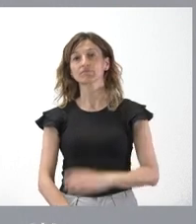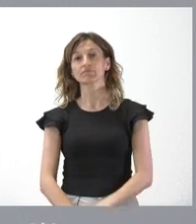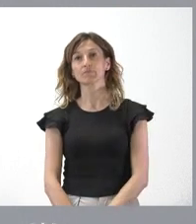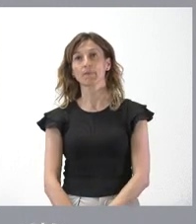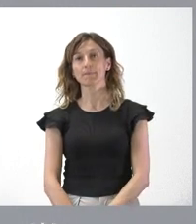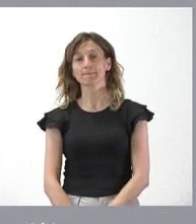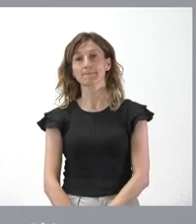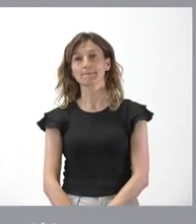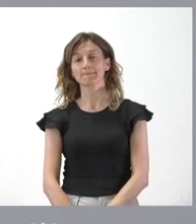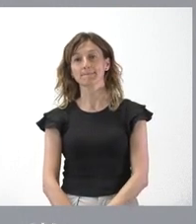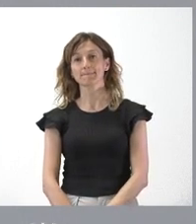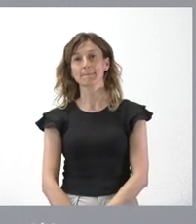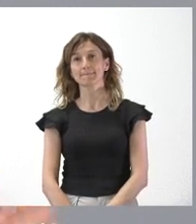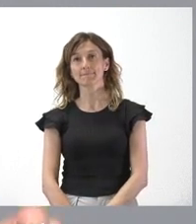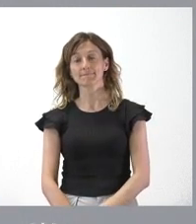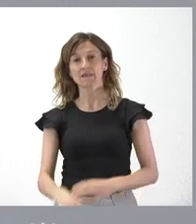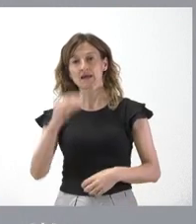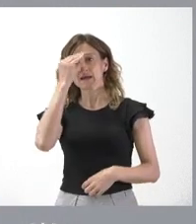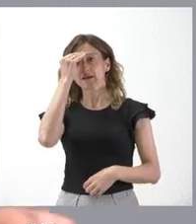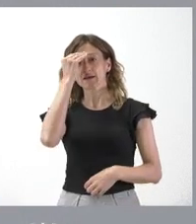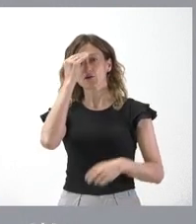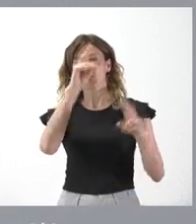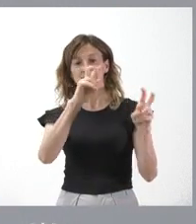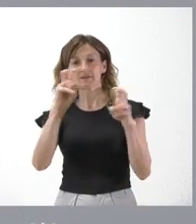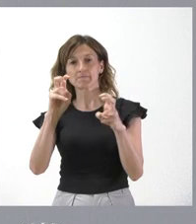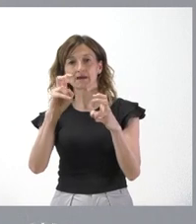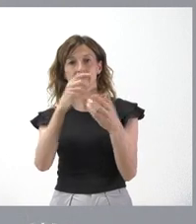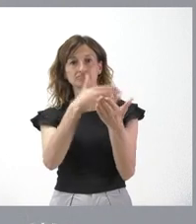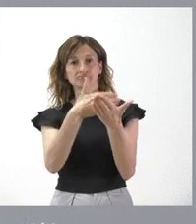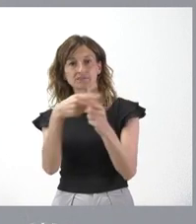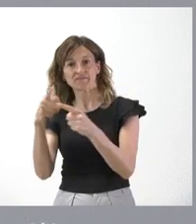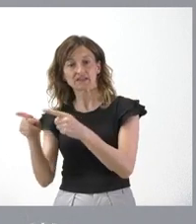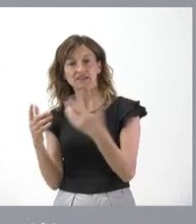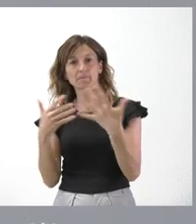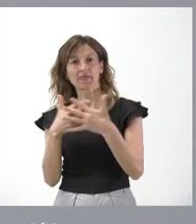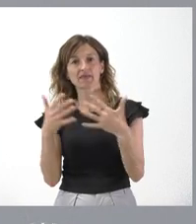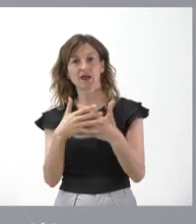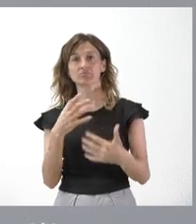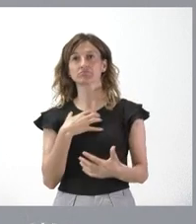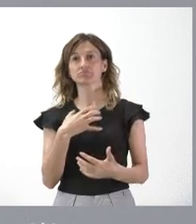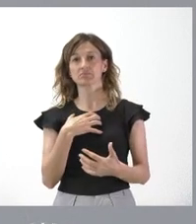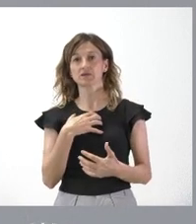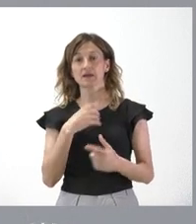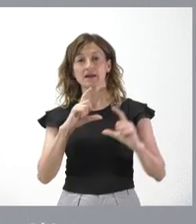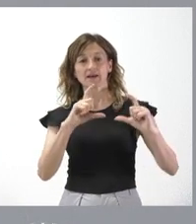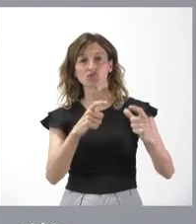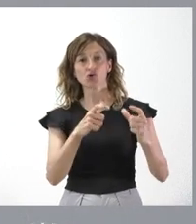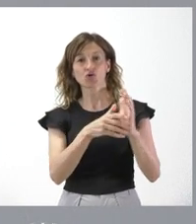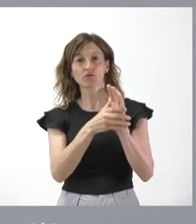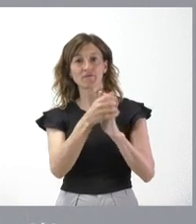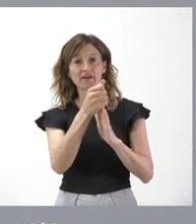Yo creo que son cosas distintas y, por tanto, no deberíamos mezclarlos. Una cosa es la reunión de la conferencia sectorial,